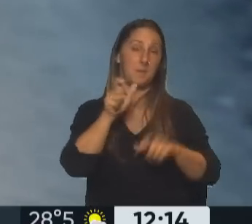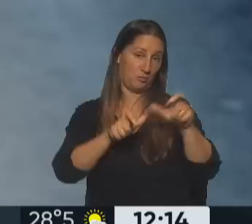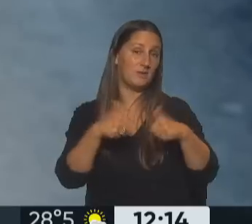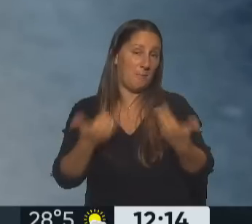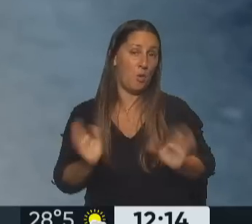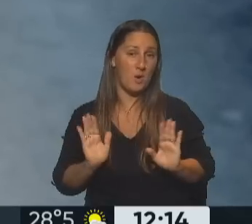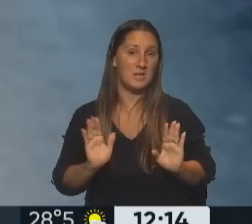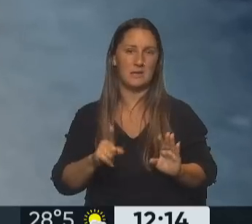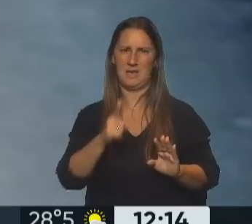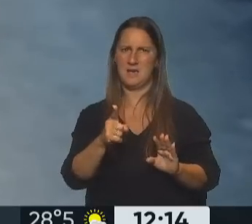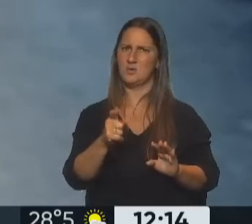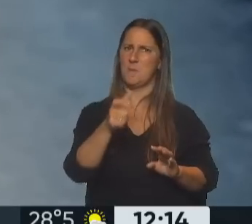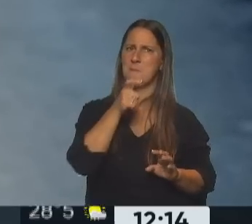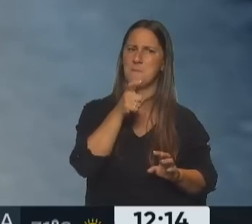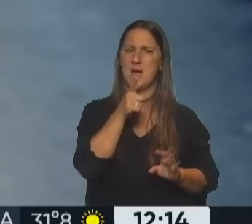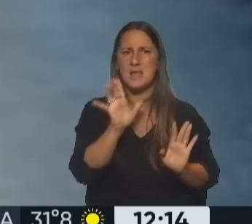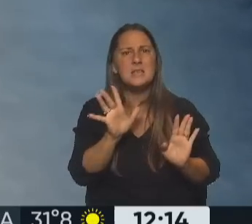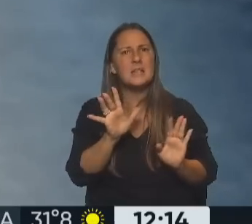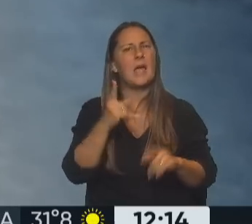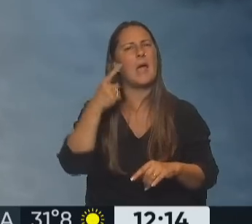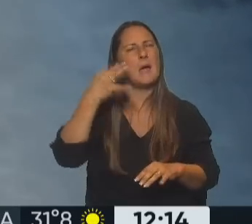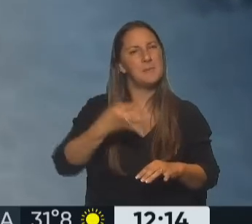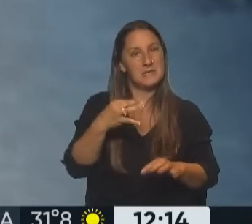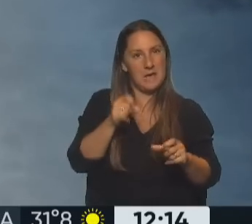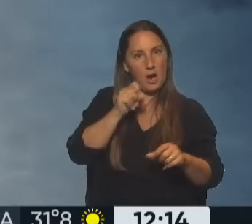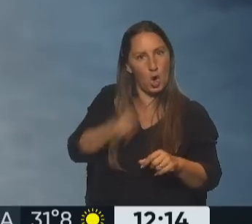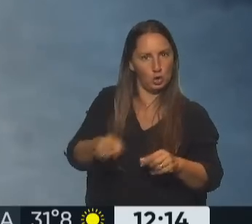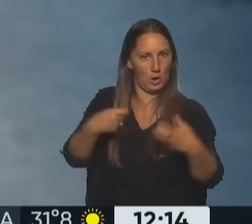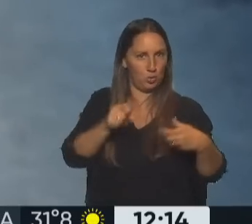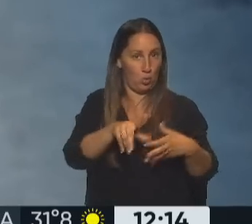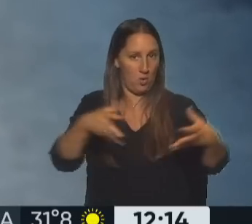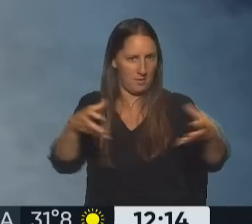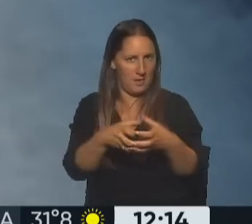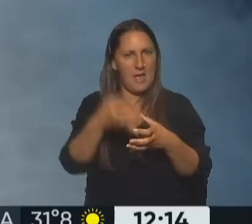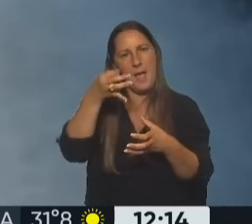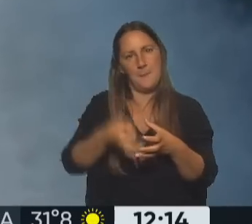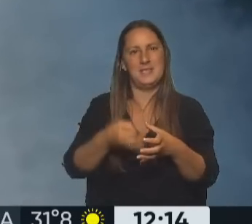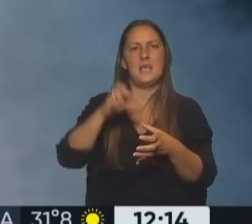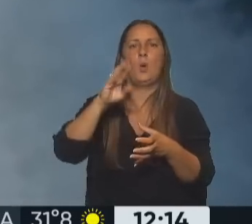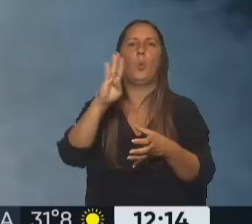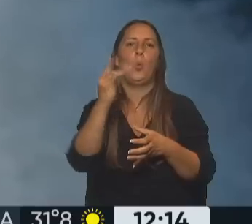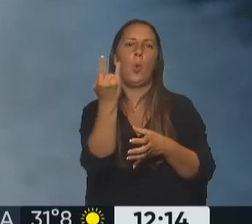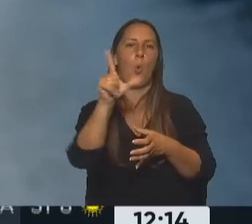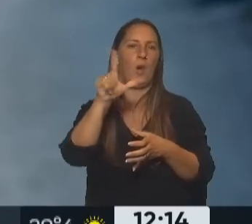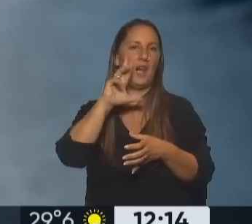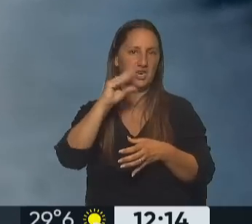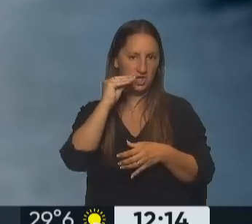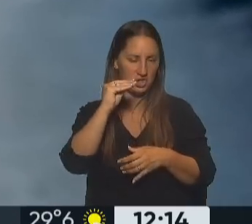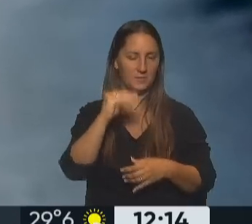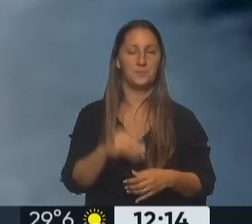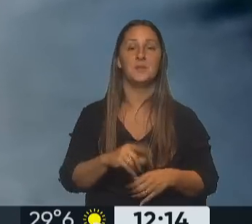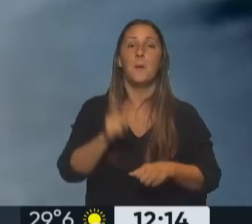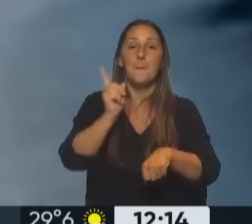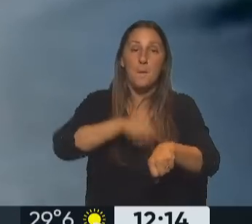pareció un tiro por elevación hacia su propio espacio. Y en particular a Patricia Bullrich. Bueno, en el mismo momento